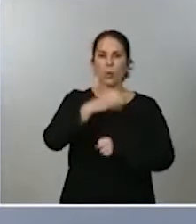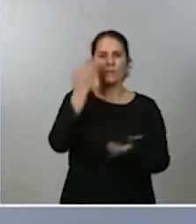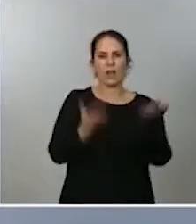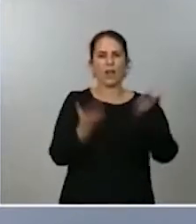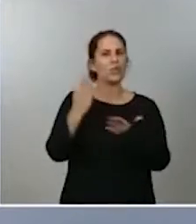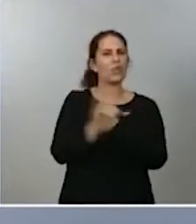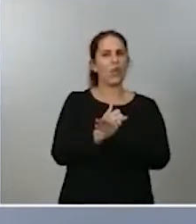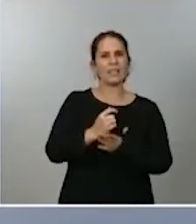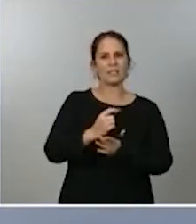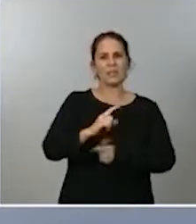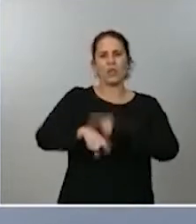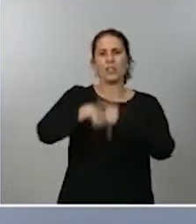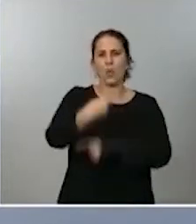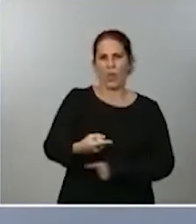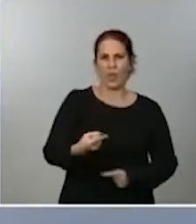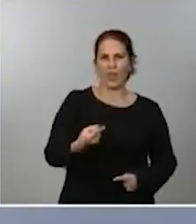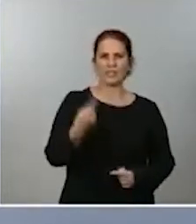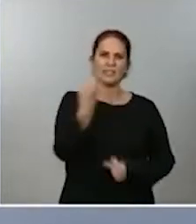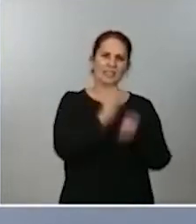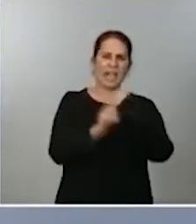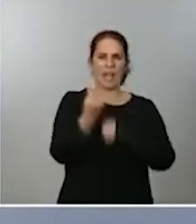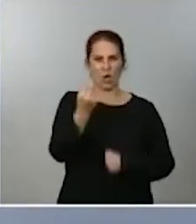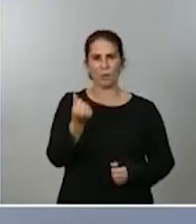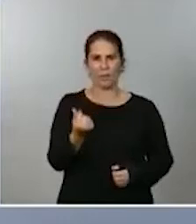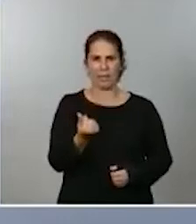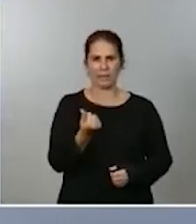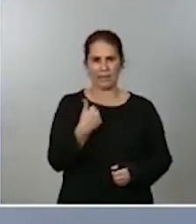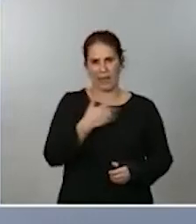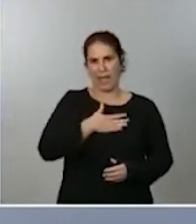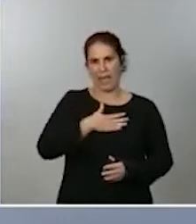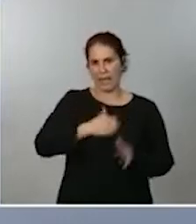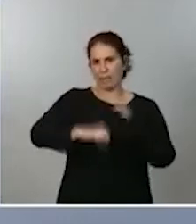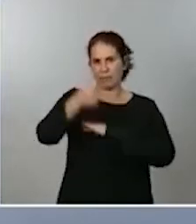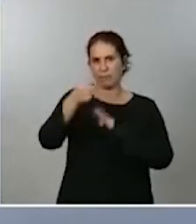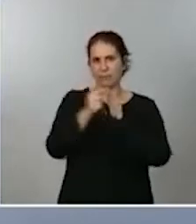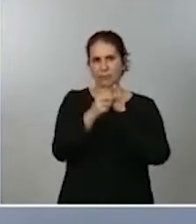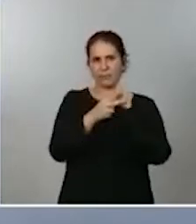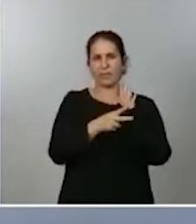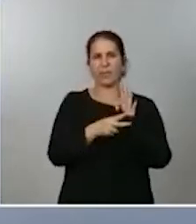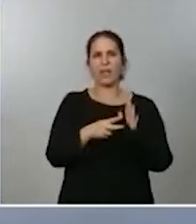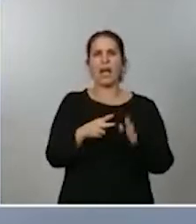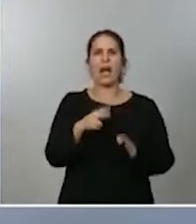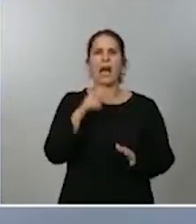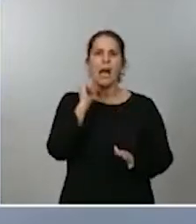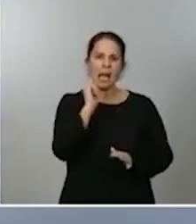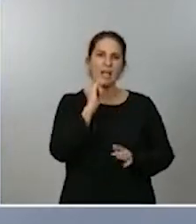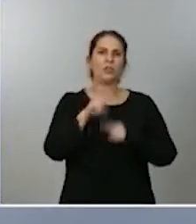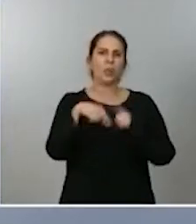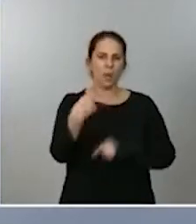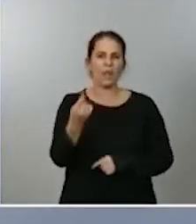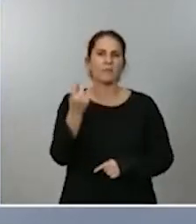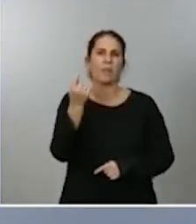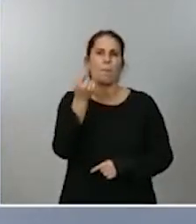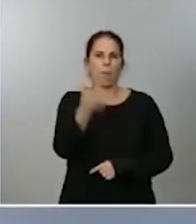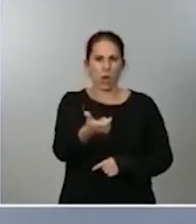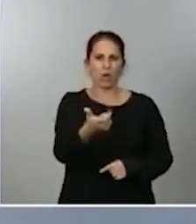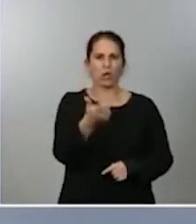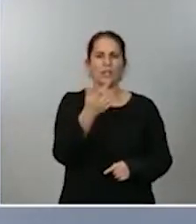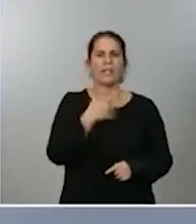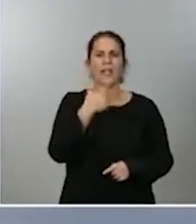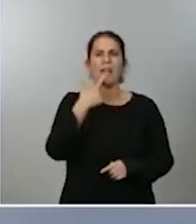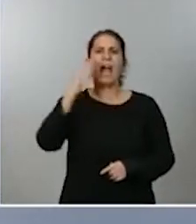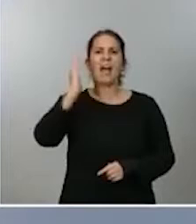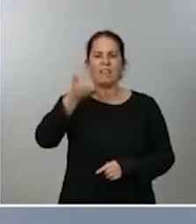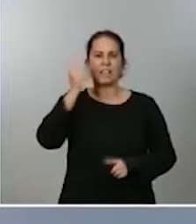económico o financiero y existen solo en una pequeña medida, es decir, este tipo de norma afecta a la publicidad,